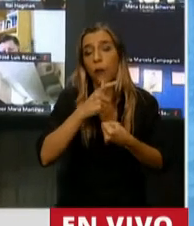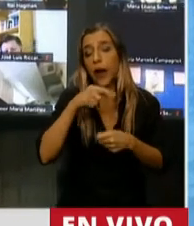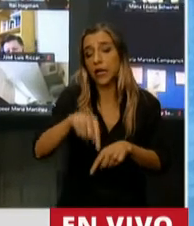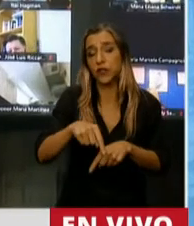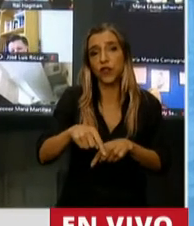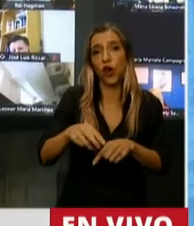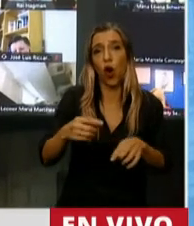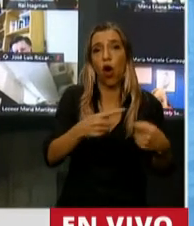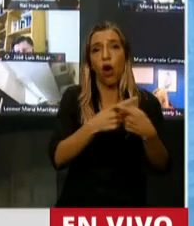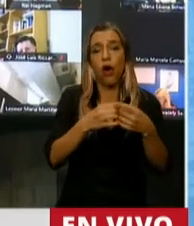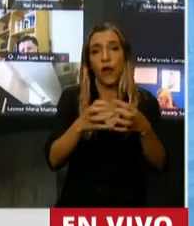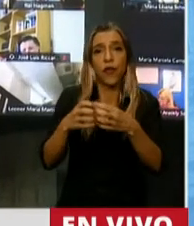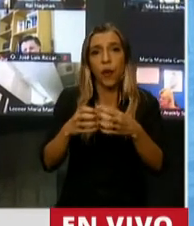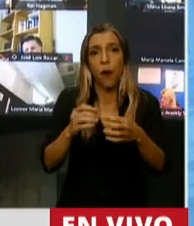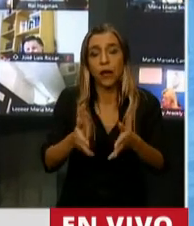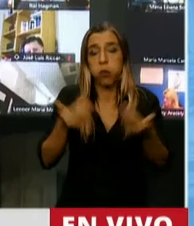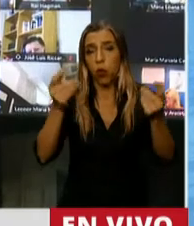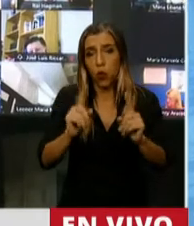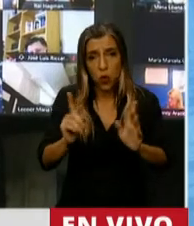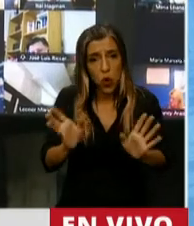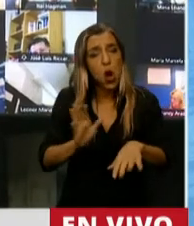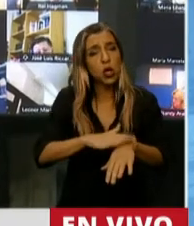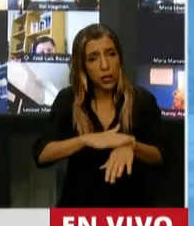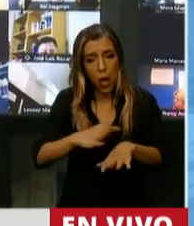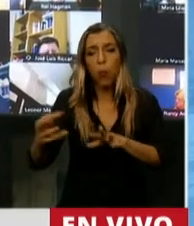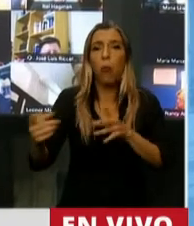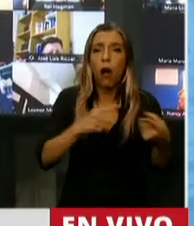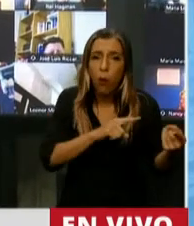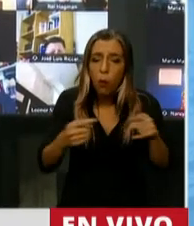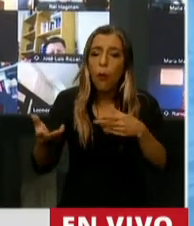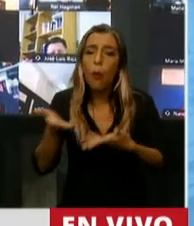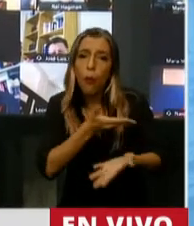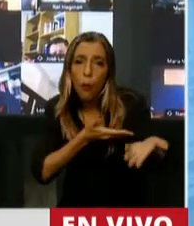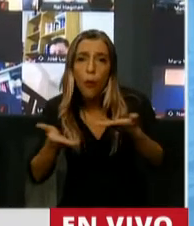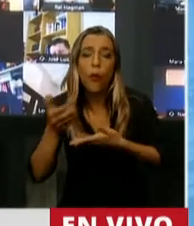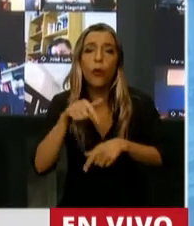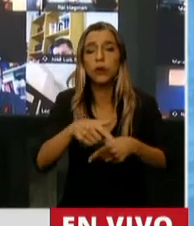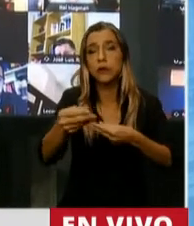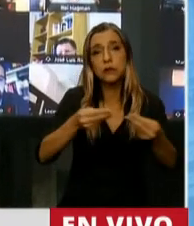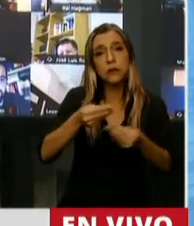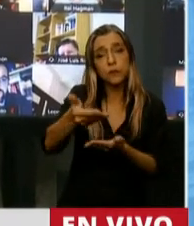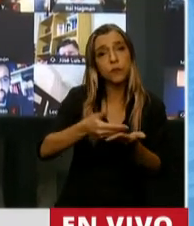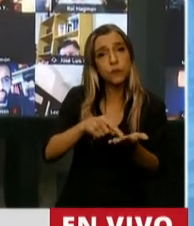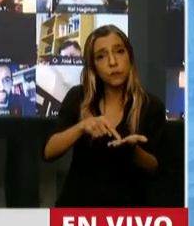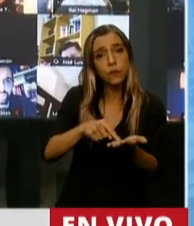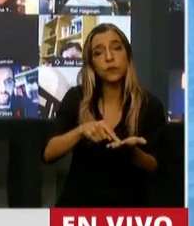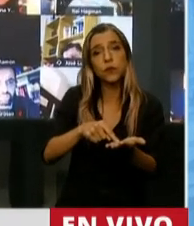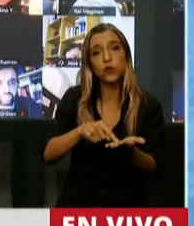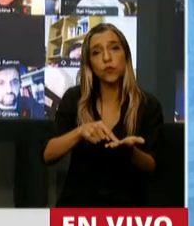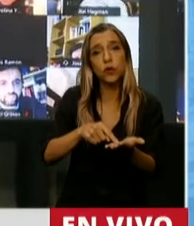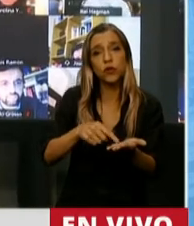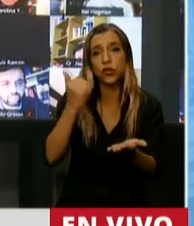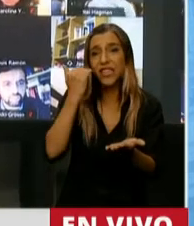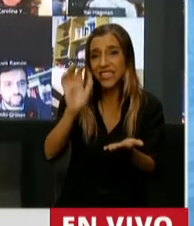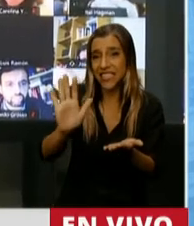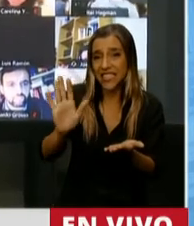que hay que hacerlo de la noche a la mañana. Y nos tenemos que dar tiempo. Pero en este presupuesto están dos minutos, un minuto que se